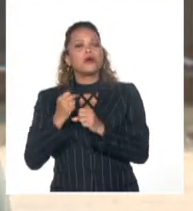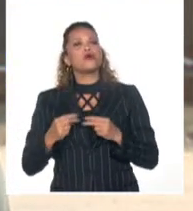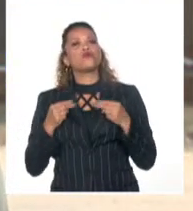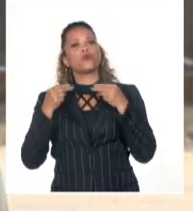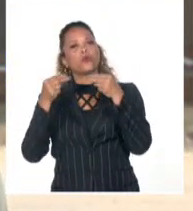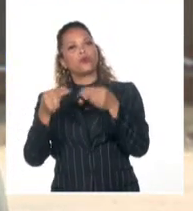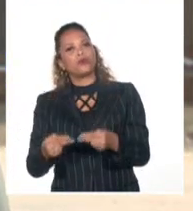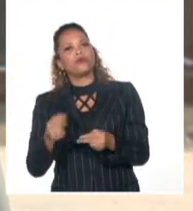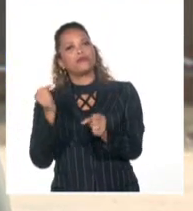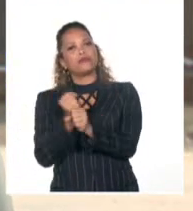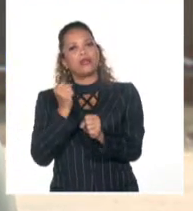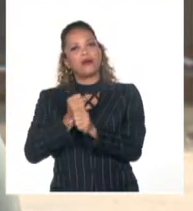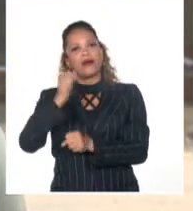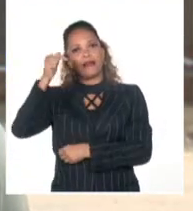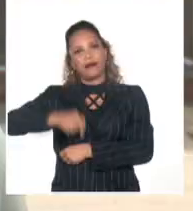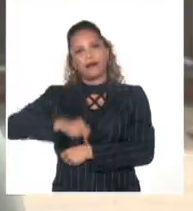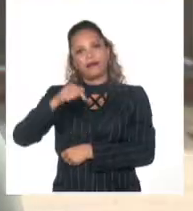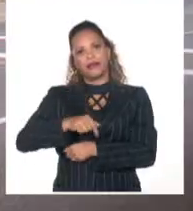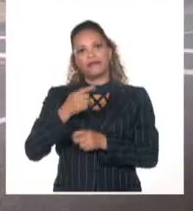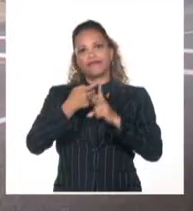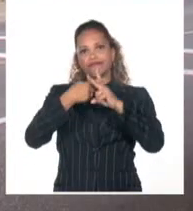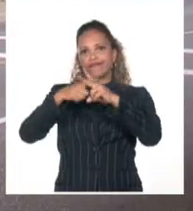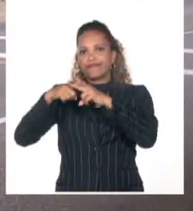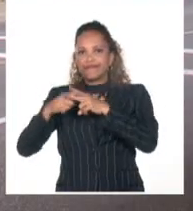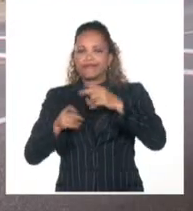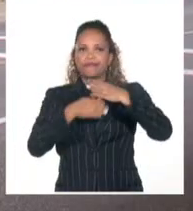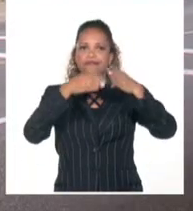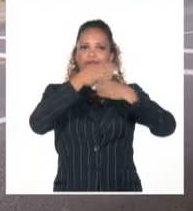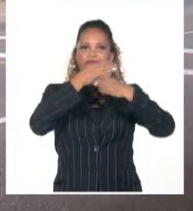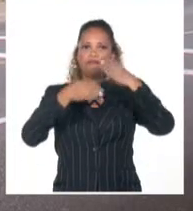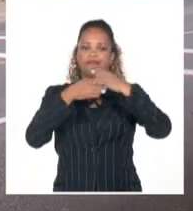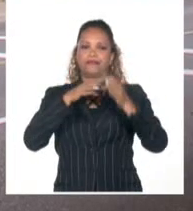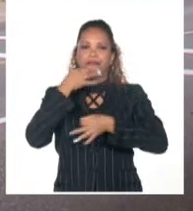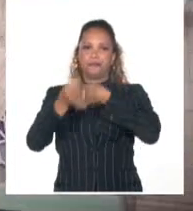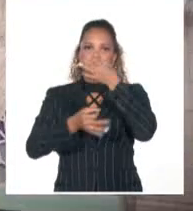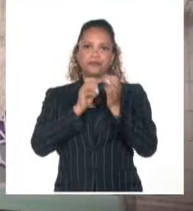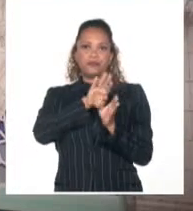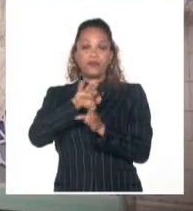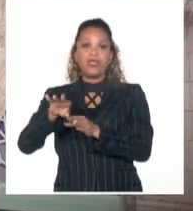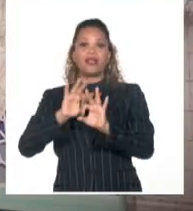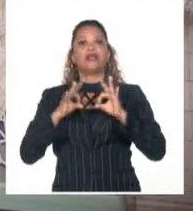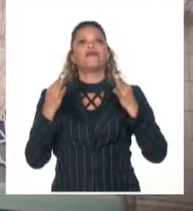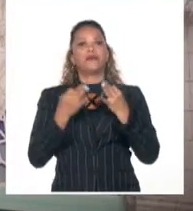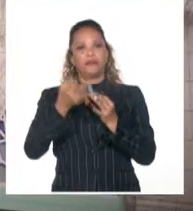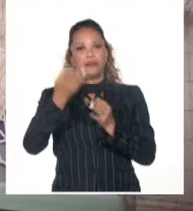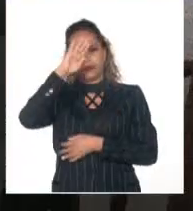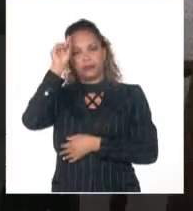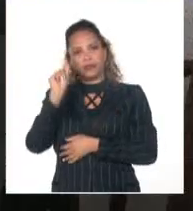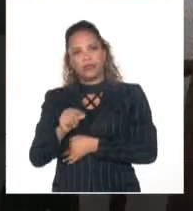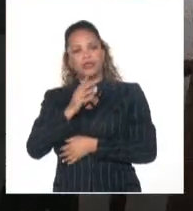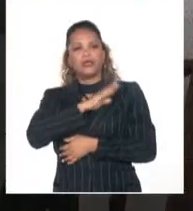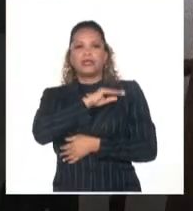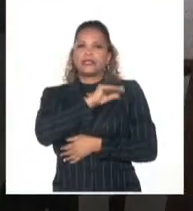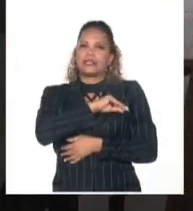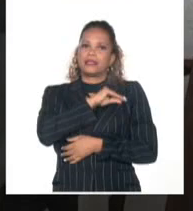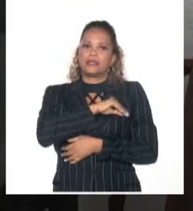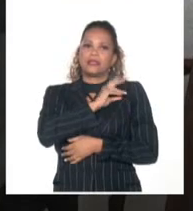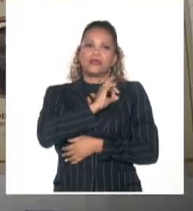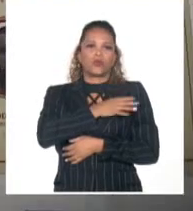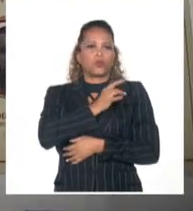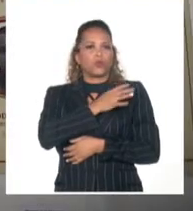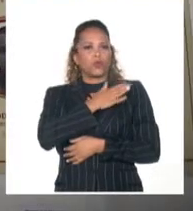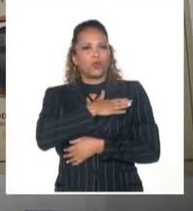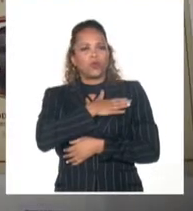trabajar aquí en la recuperación del supertanquero. La familia y los cubanos han sentido bien de cerca el golpe y la ausencia